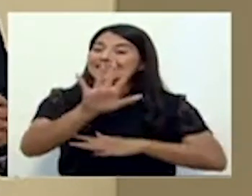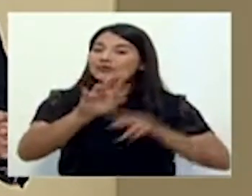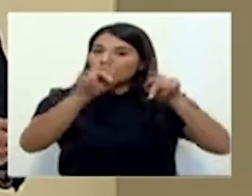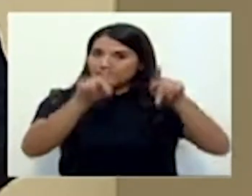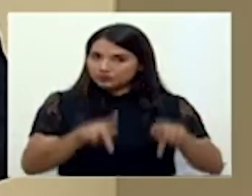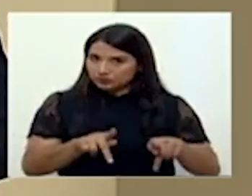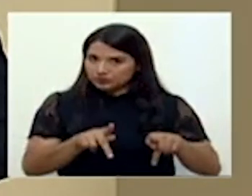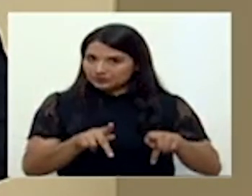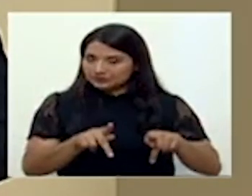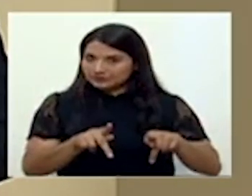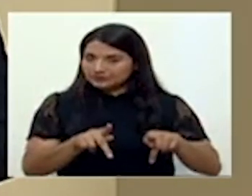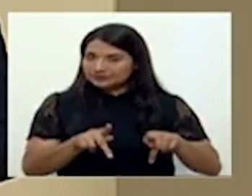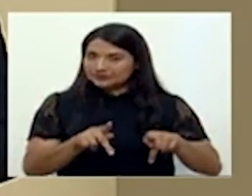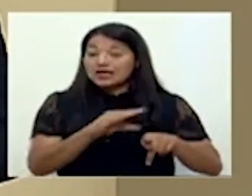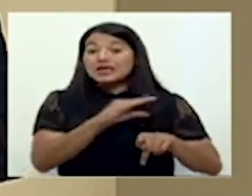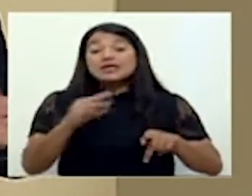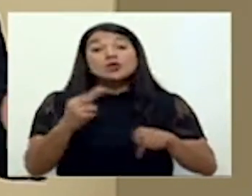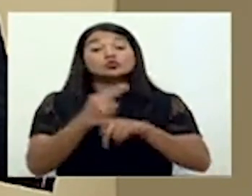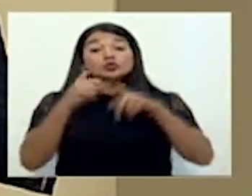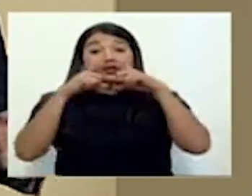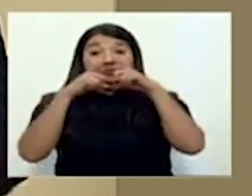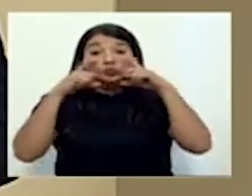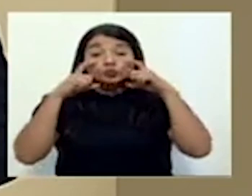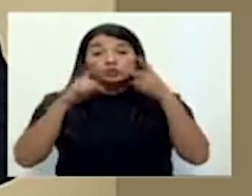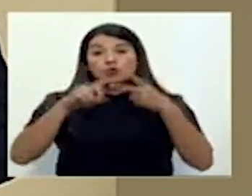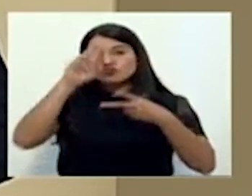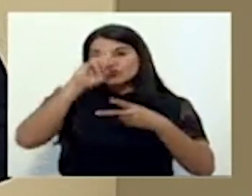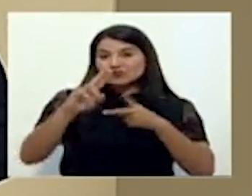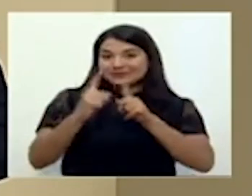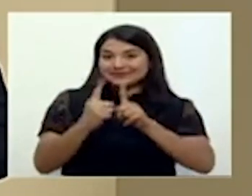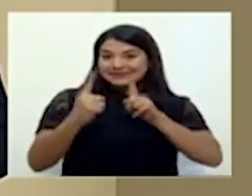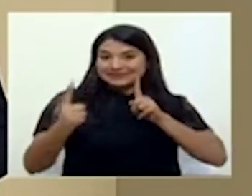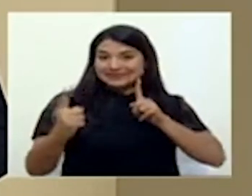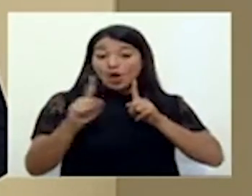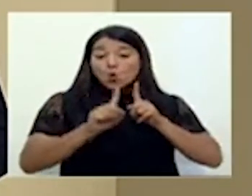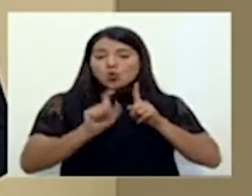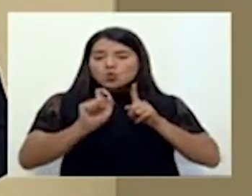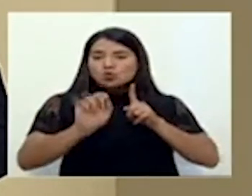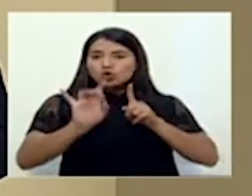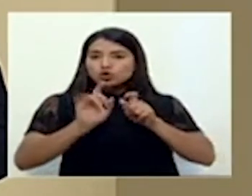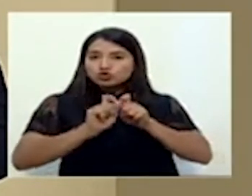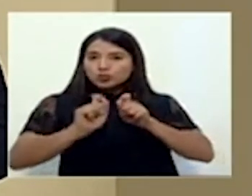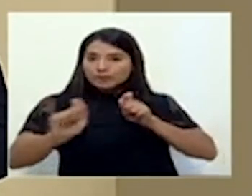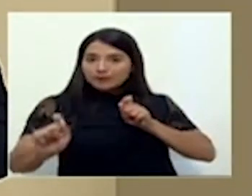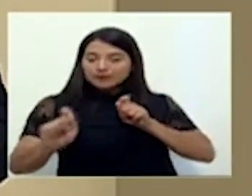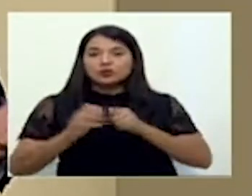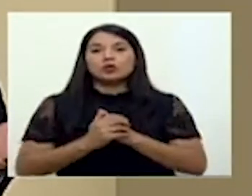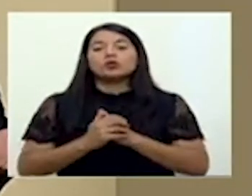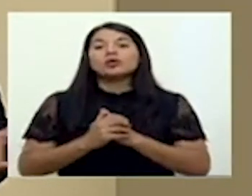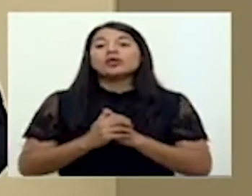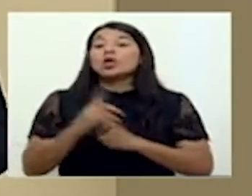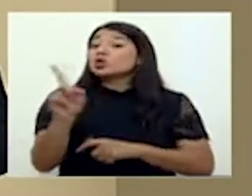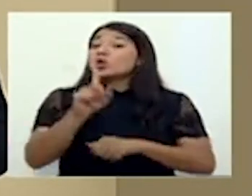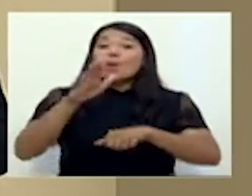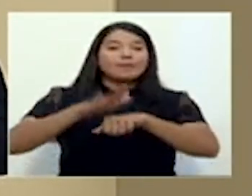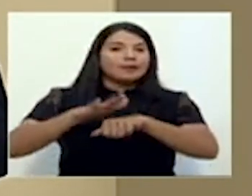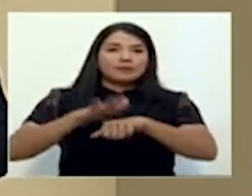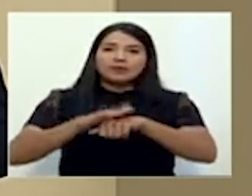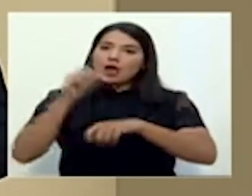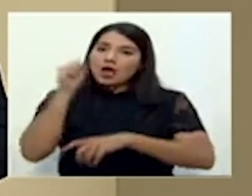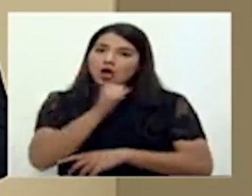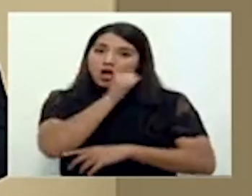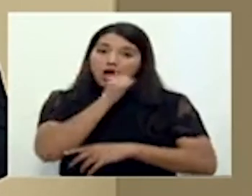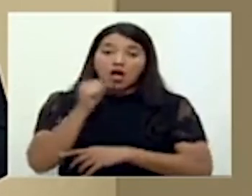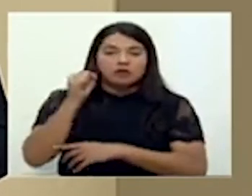y usando cubrebocas, manteniendo 1.8 metros entre burbujas sociales, no se permiten cánticos, ¿verdad?, porque